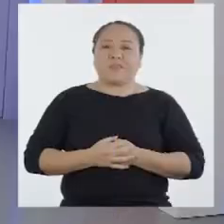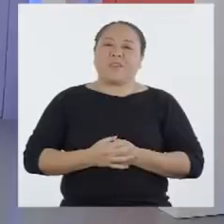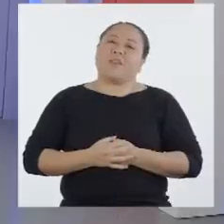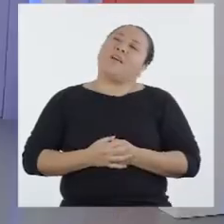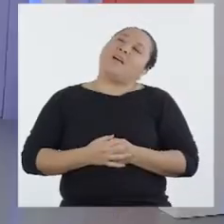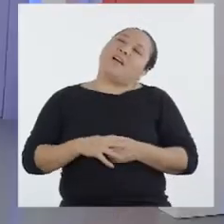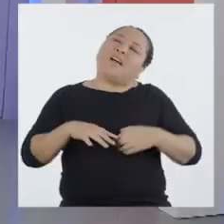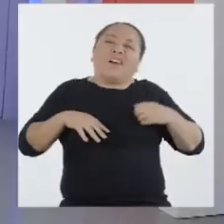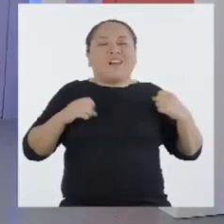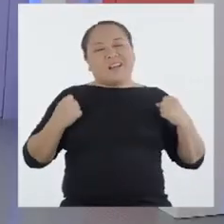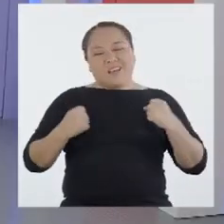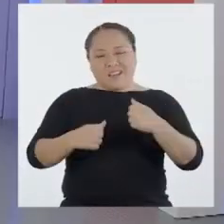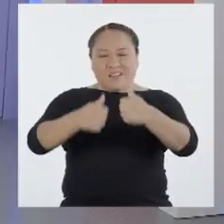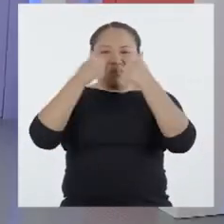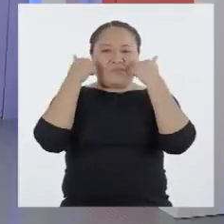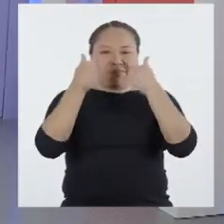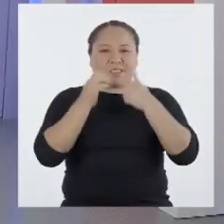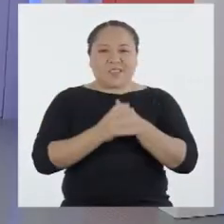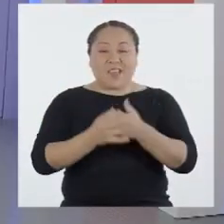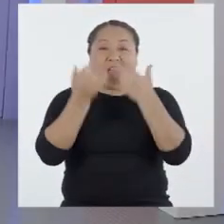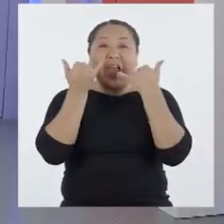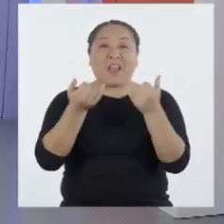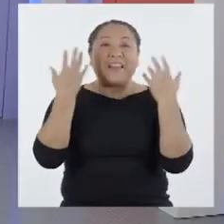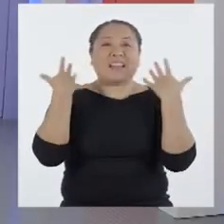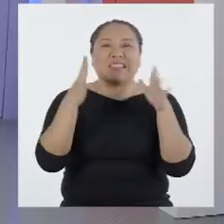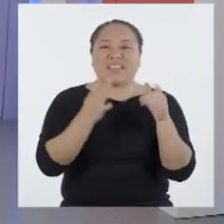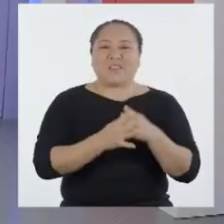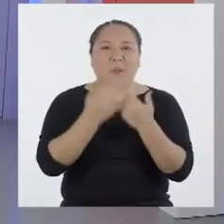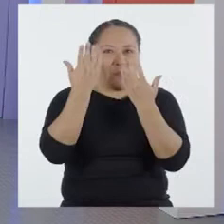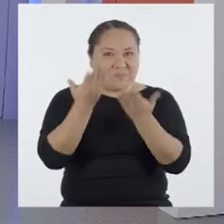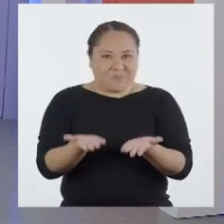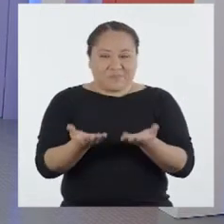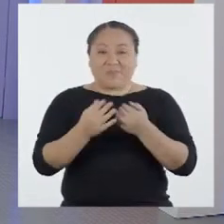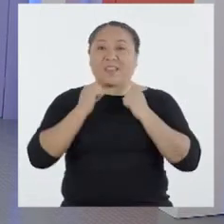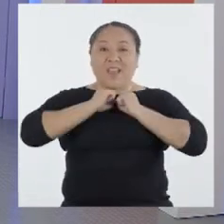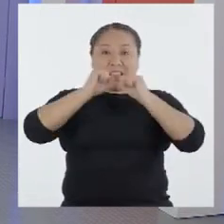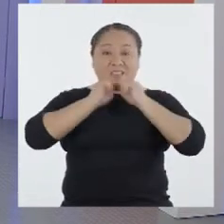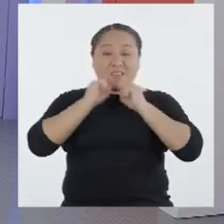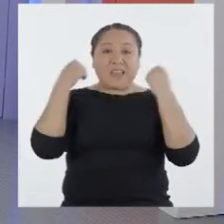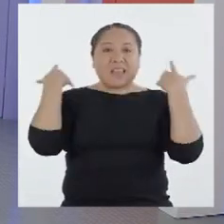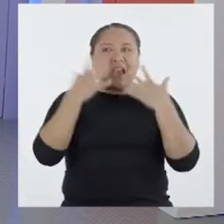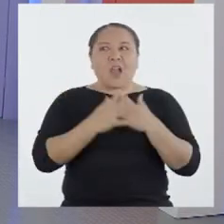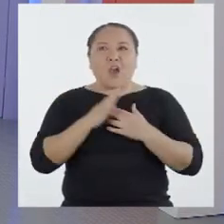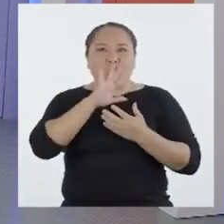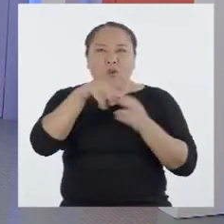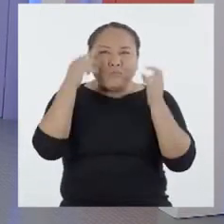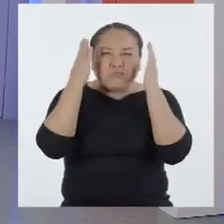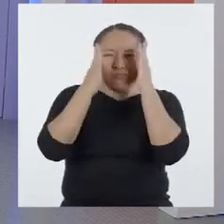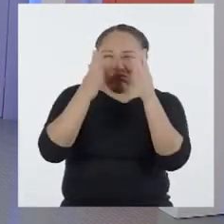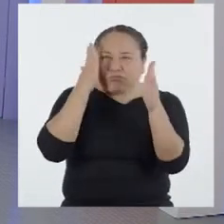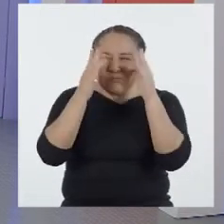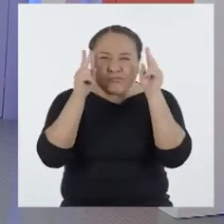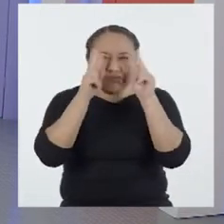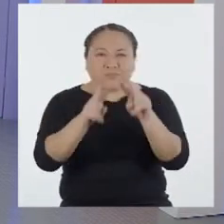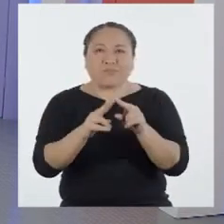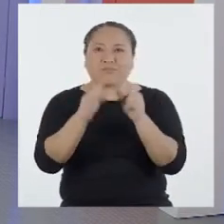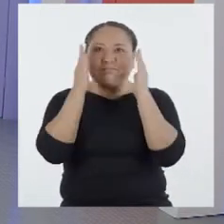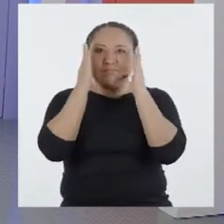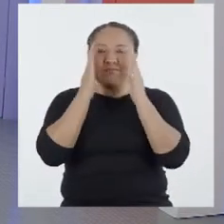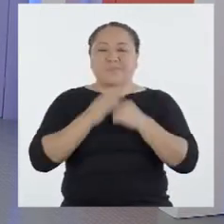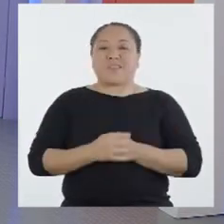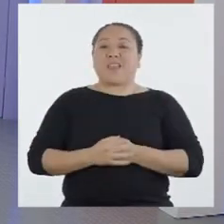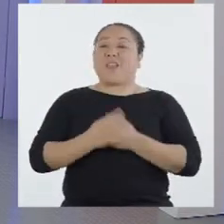¡Ah! Muy bien. Ahora sí. Bien activados y con todos los sentidos en